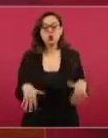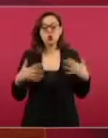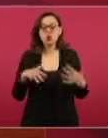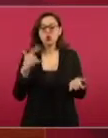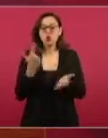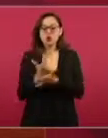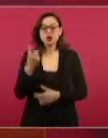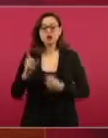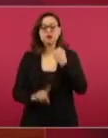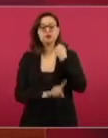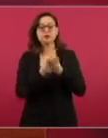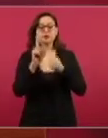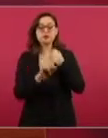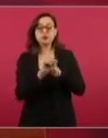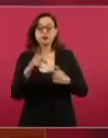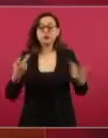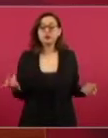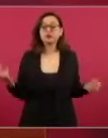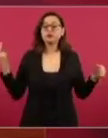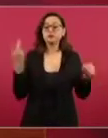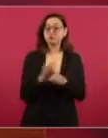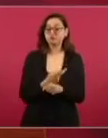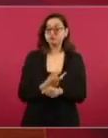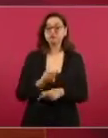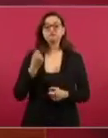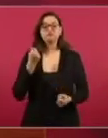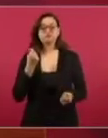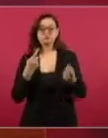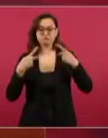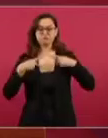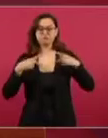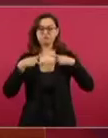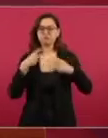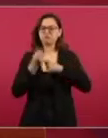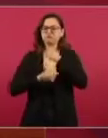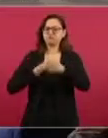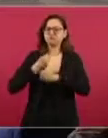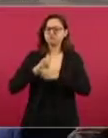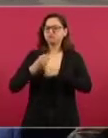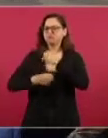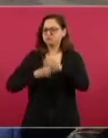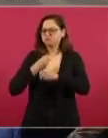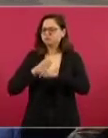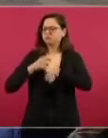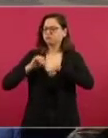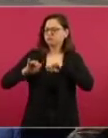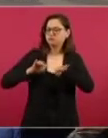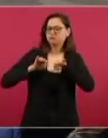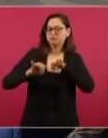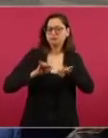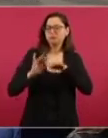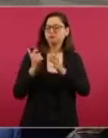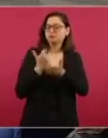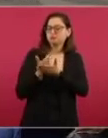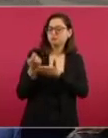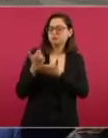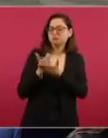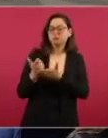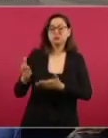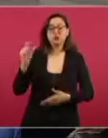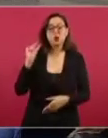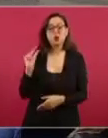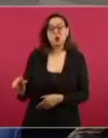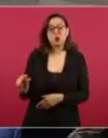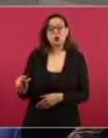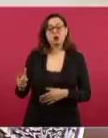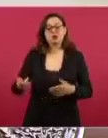los medios, quienes por décadas estuvieron sujetos a sueldos muy bajos. Desde hace más de treinta años somos, para